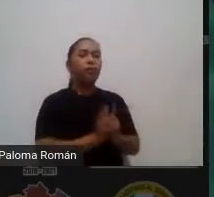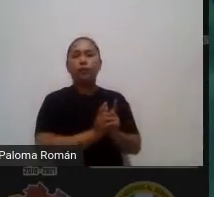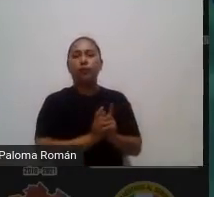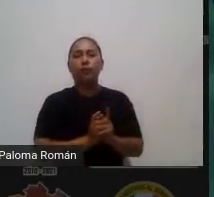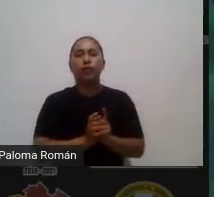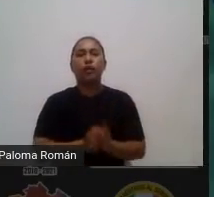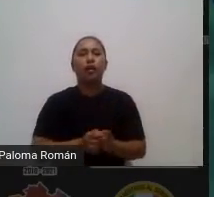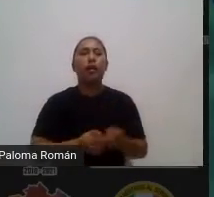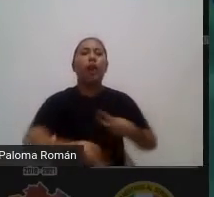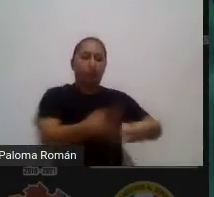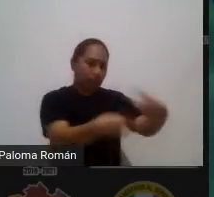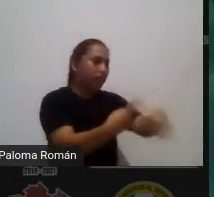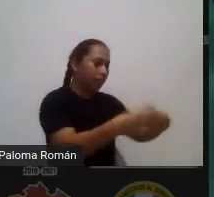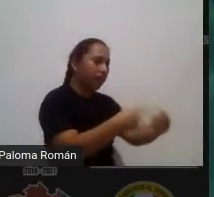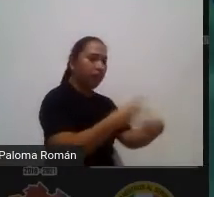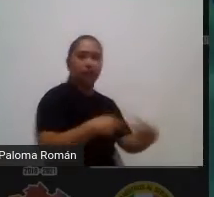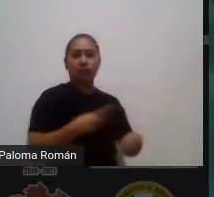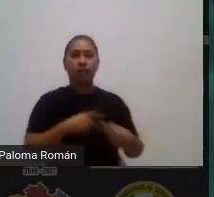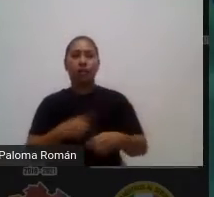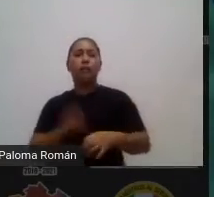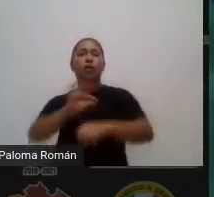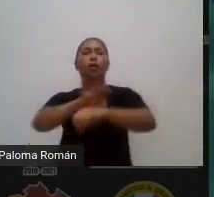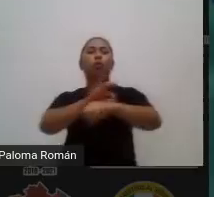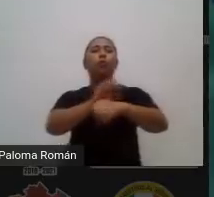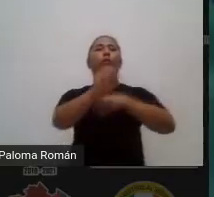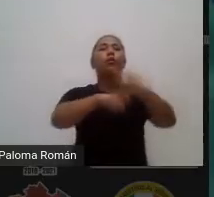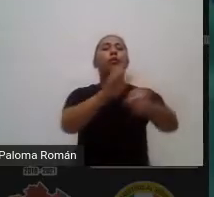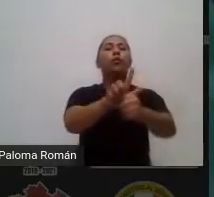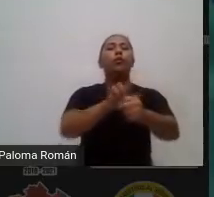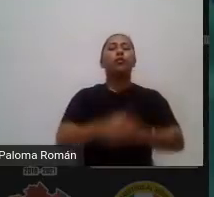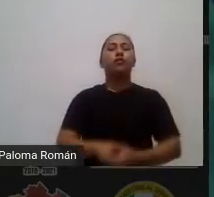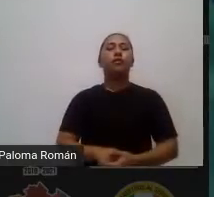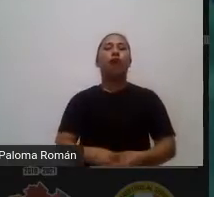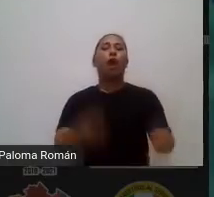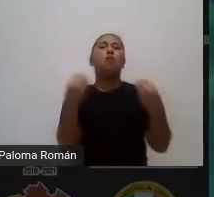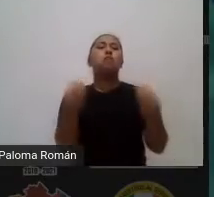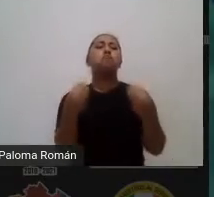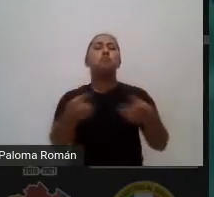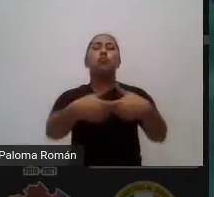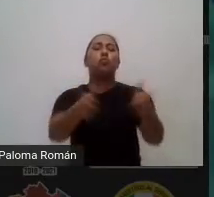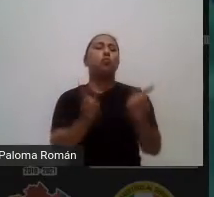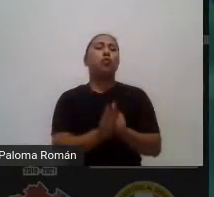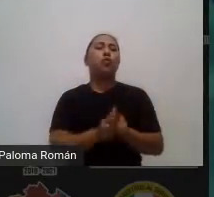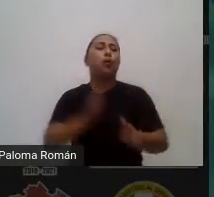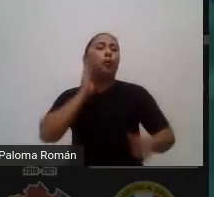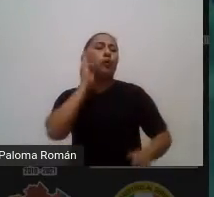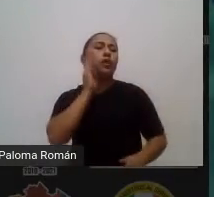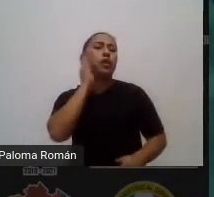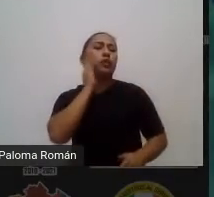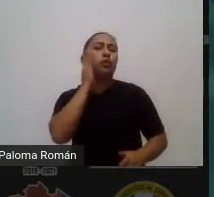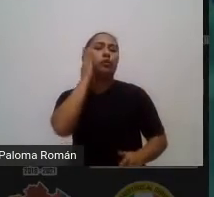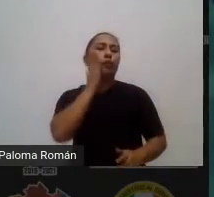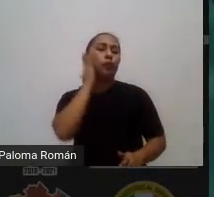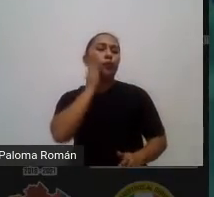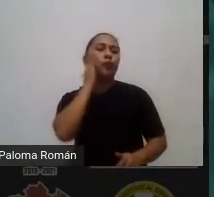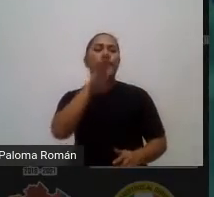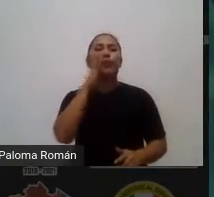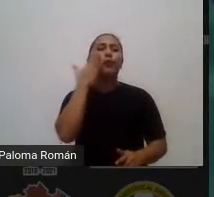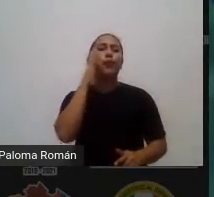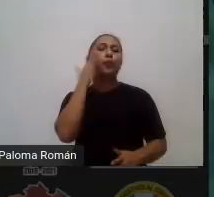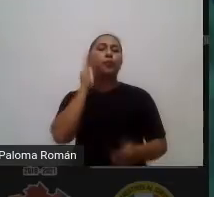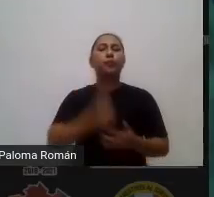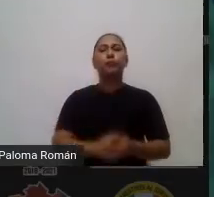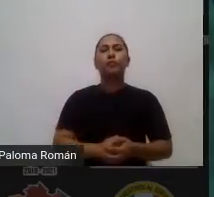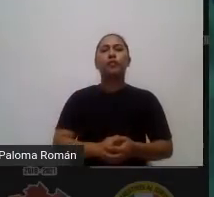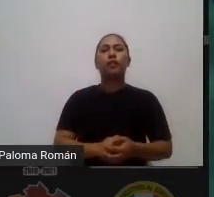hablarme de ello si hay muchos grupos en facebook que gestionan la adopción